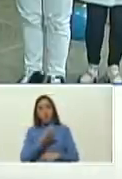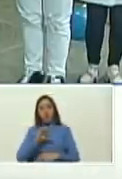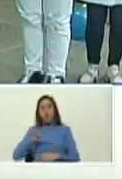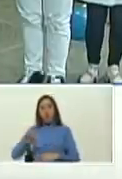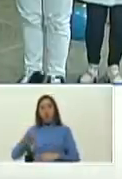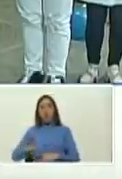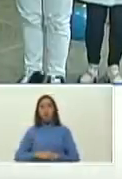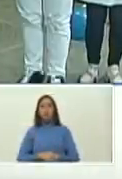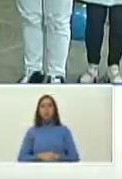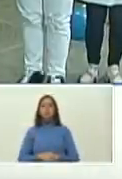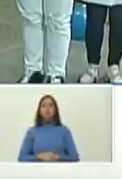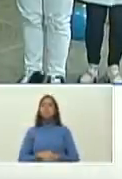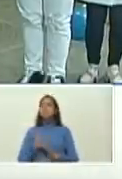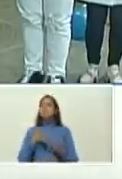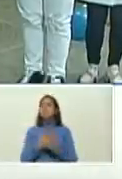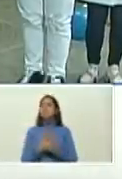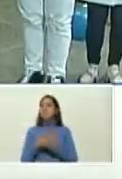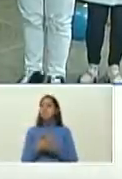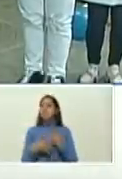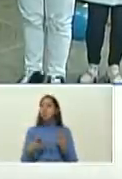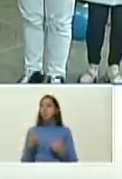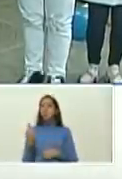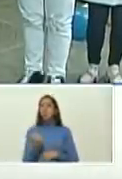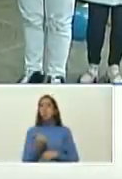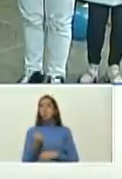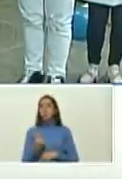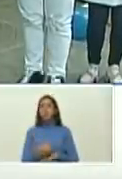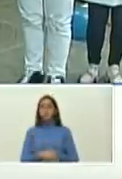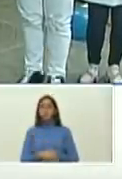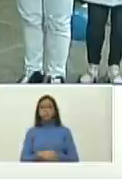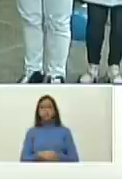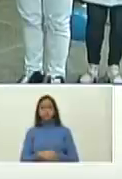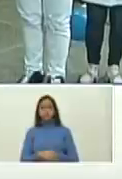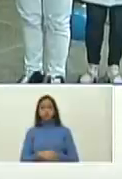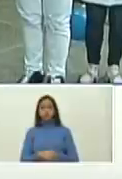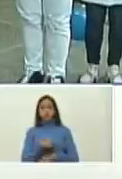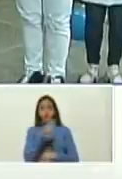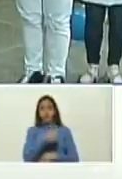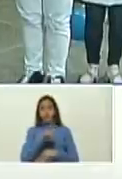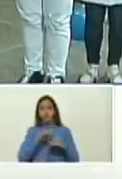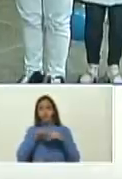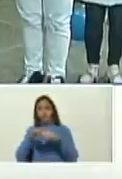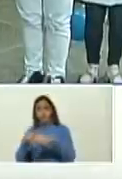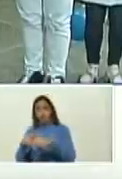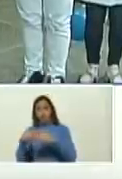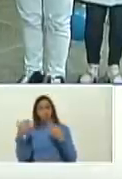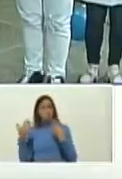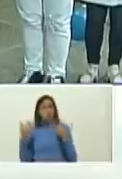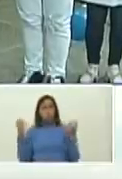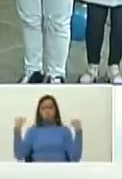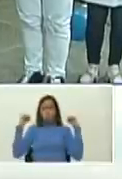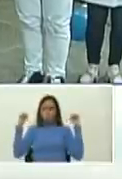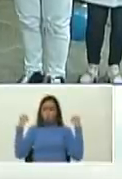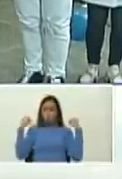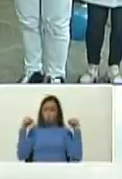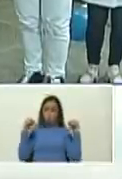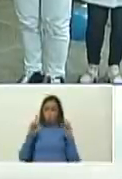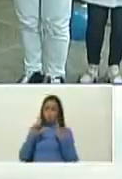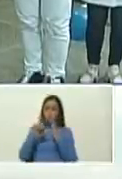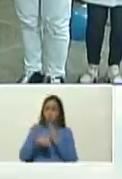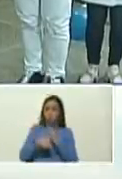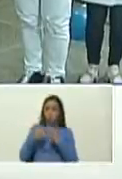los SRI son algo único la gente va a hacer las terapias de recuperación física